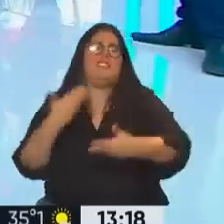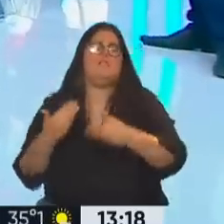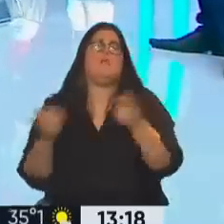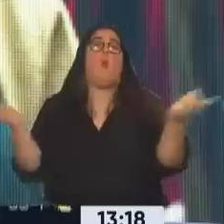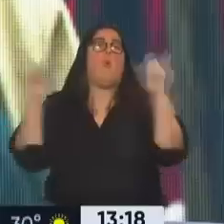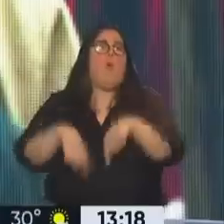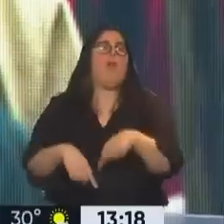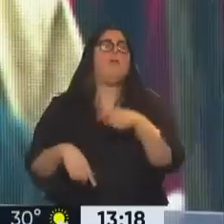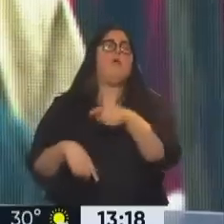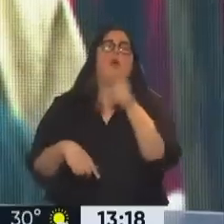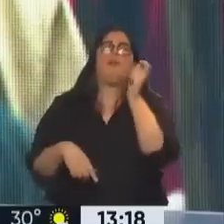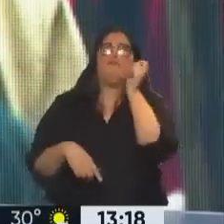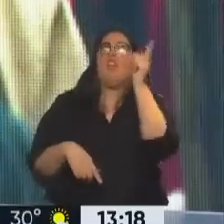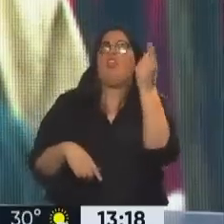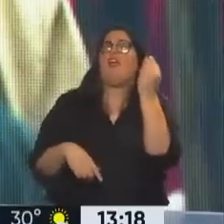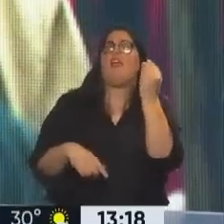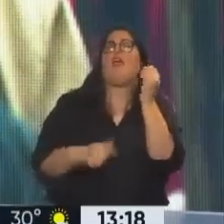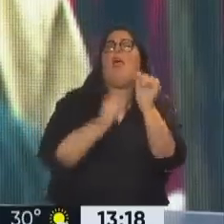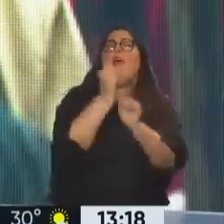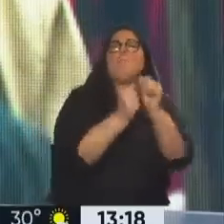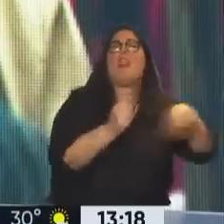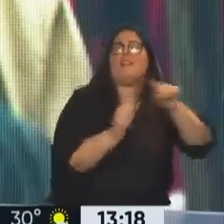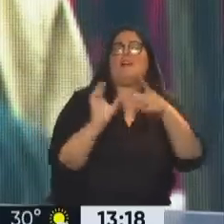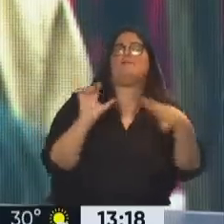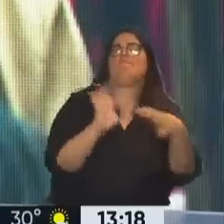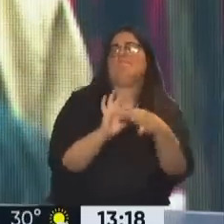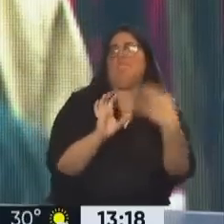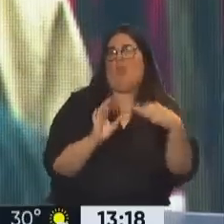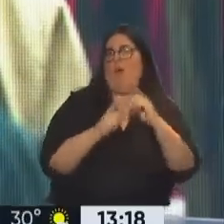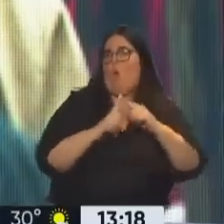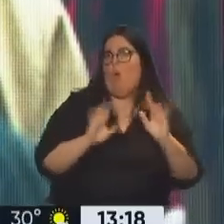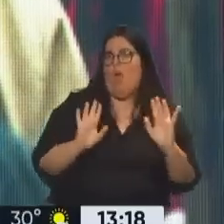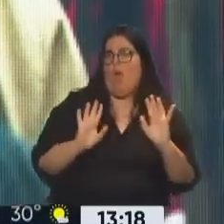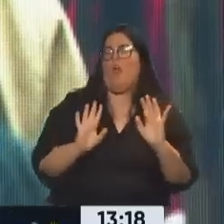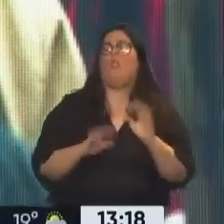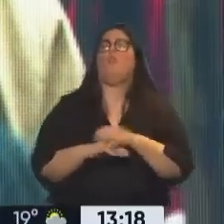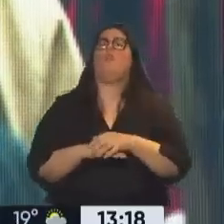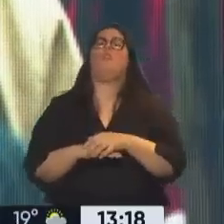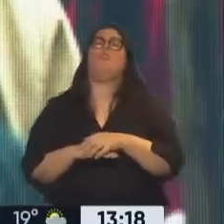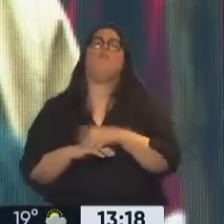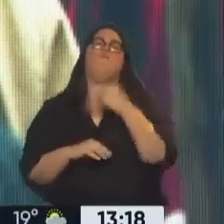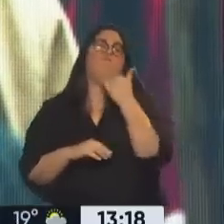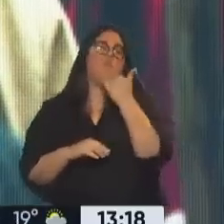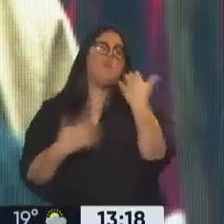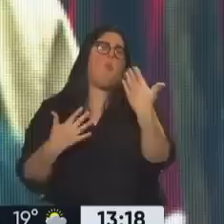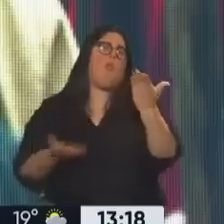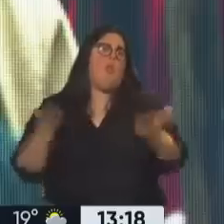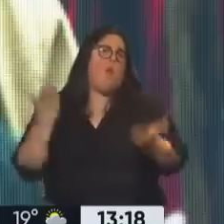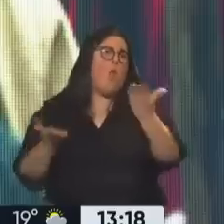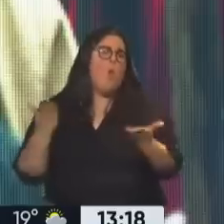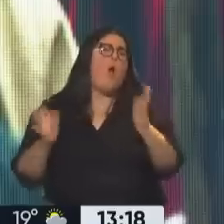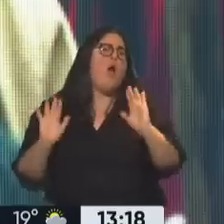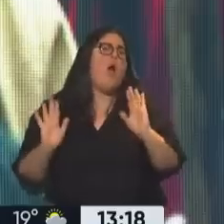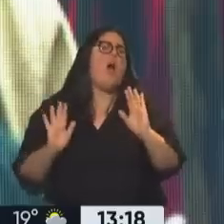hay que pactar con el establishment. Y de alguna manera, no sé, eso se podría evaluar si eso significó bajar